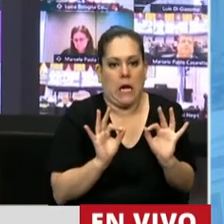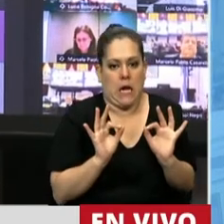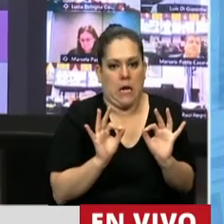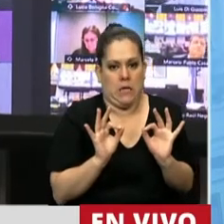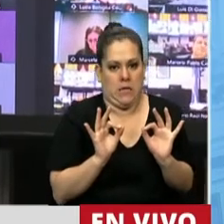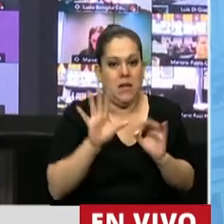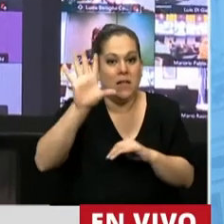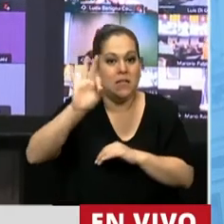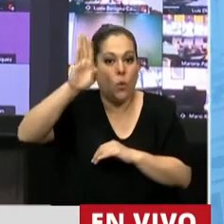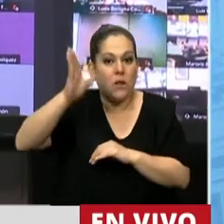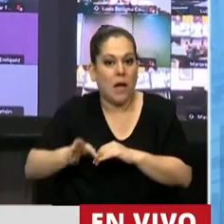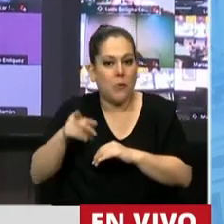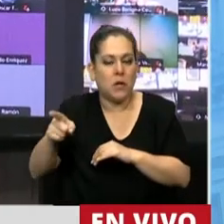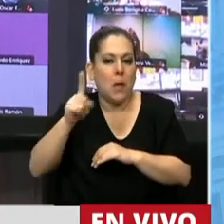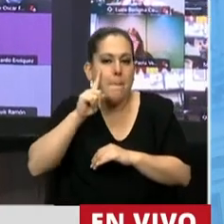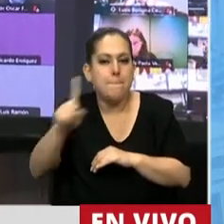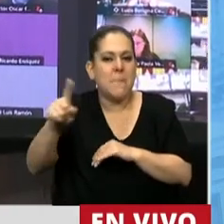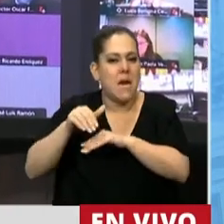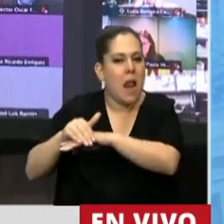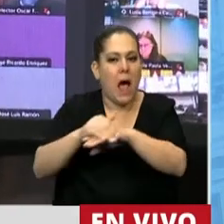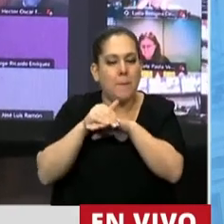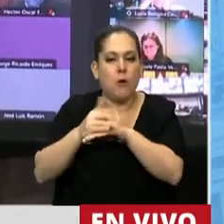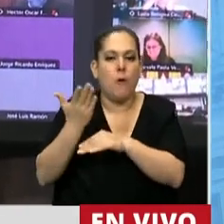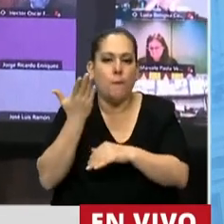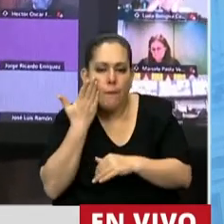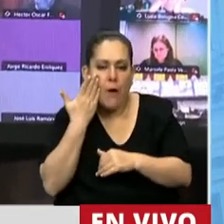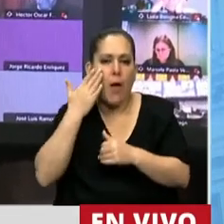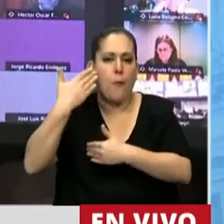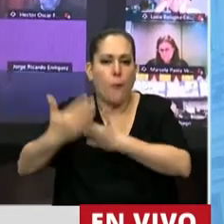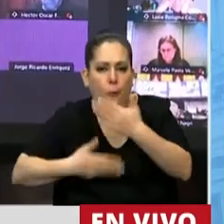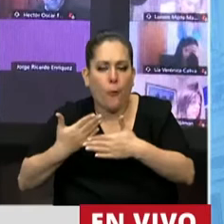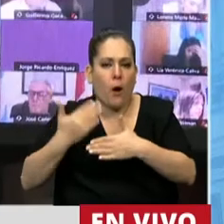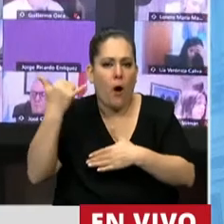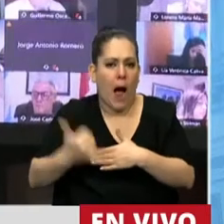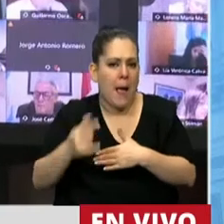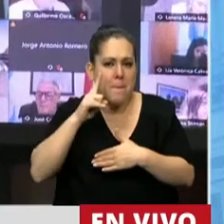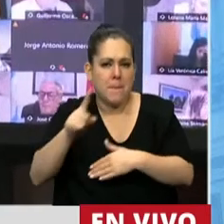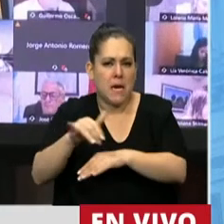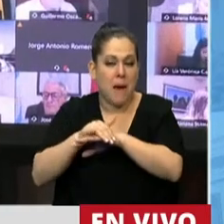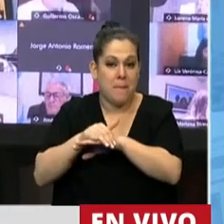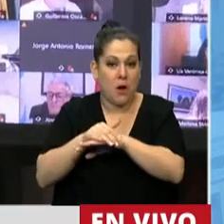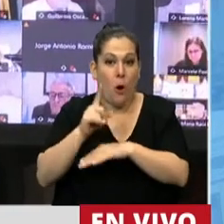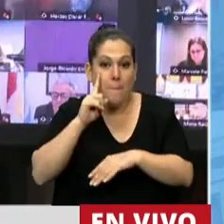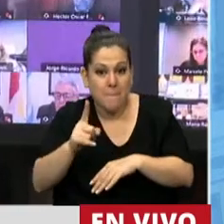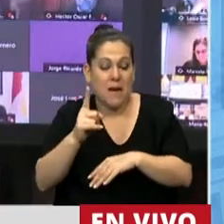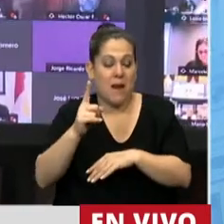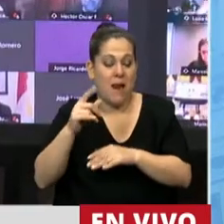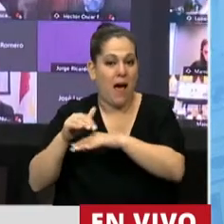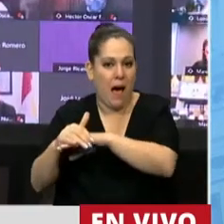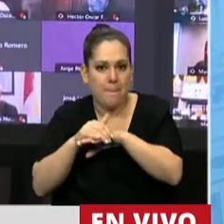30 a 1.000 amigos en redes o juegos y de ese universo, el 40% recibió entre